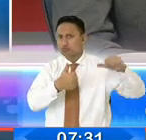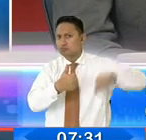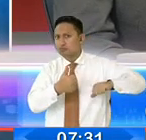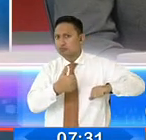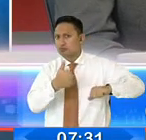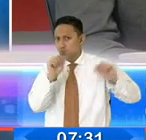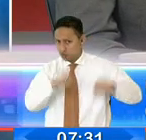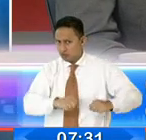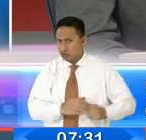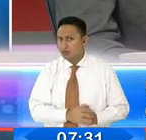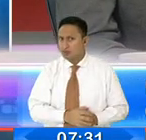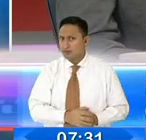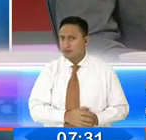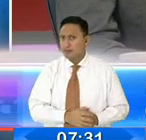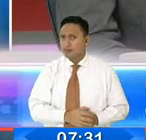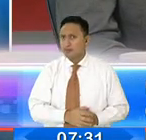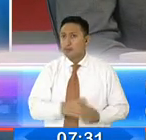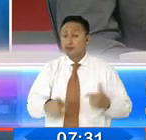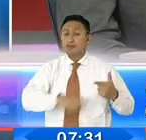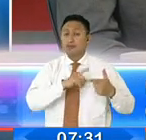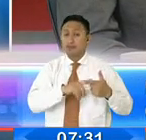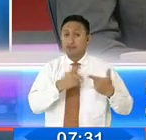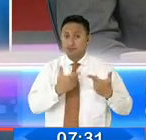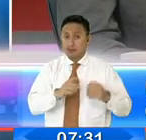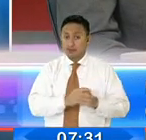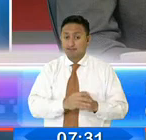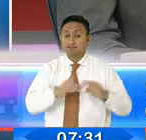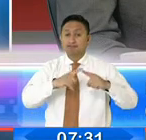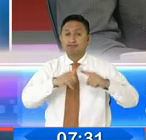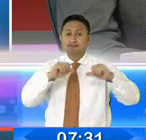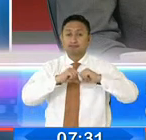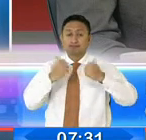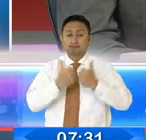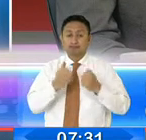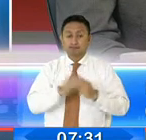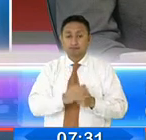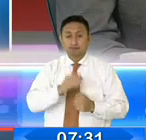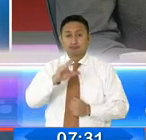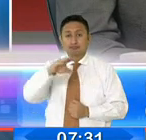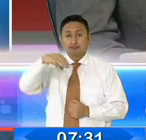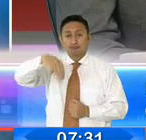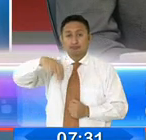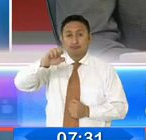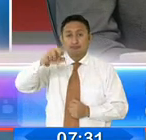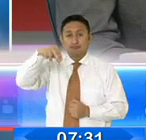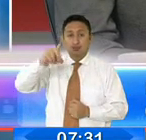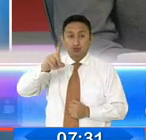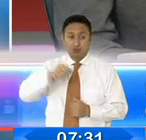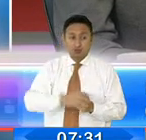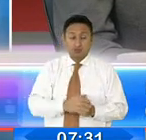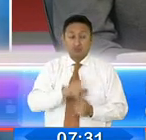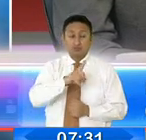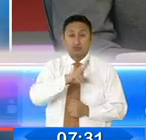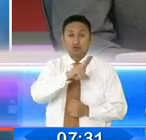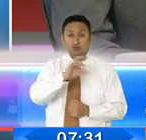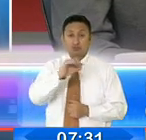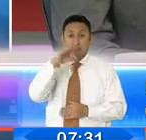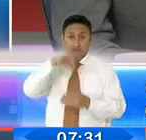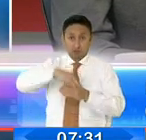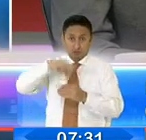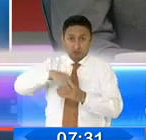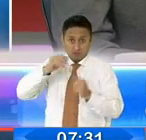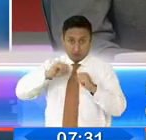es más, cuando la investigación del exasambleísta Mendoza, 120 votos en la asamblea, votamos